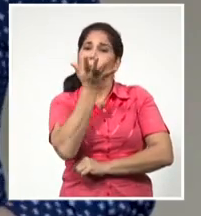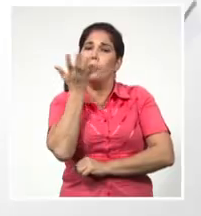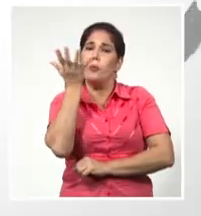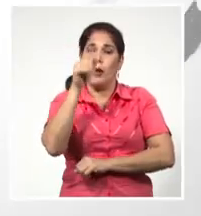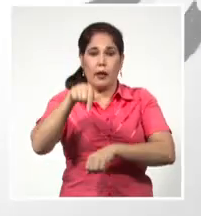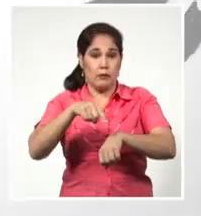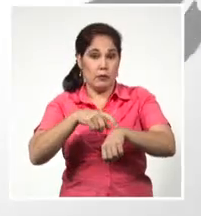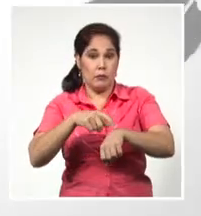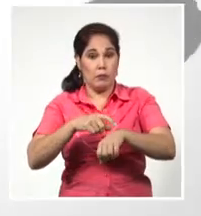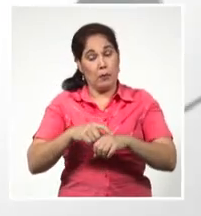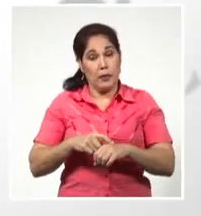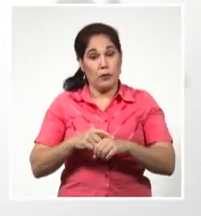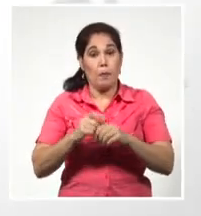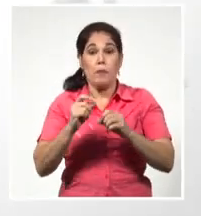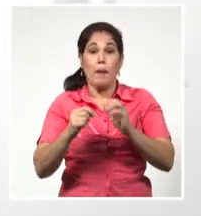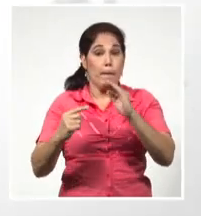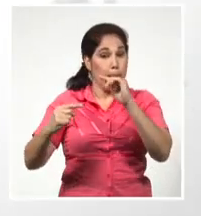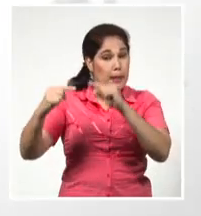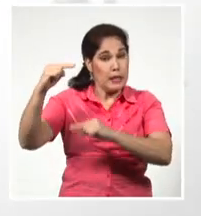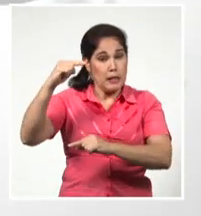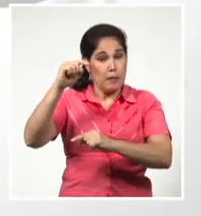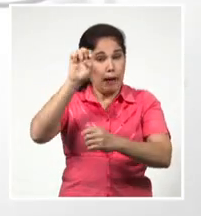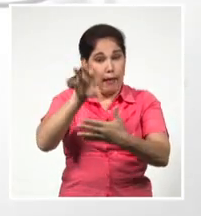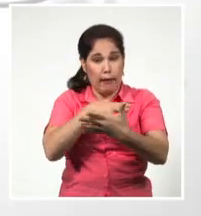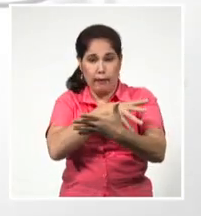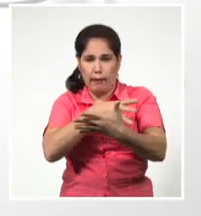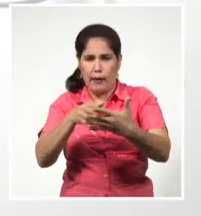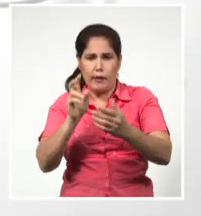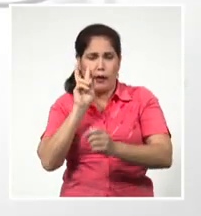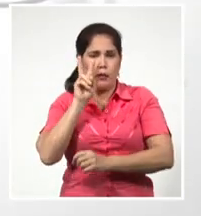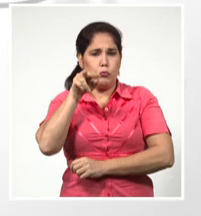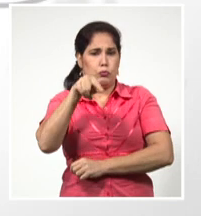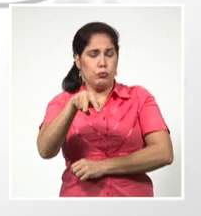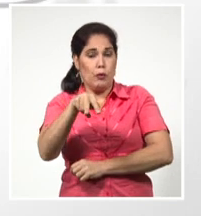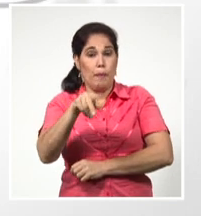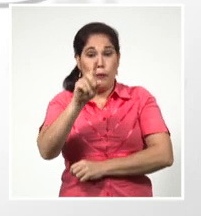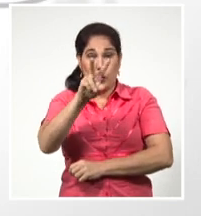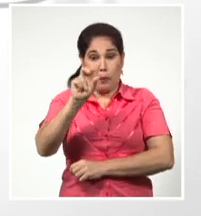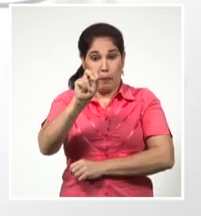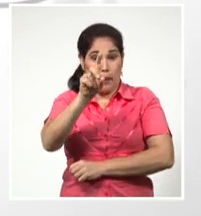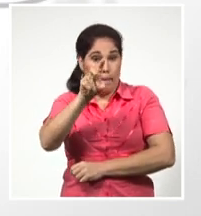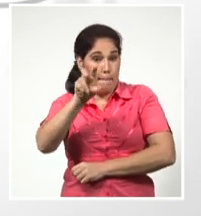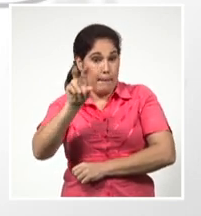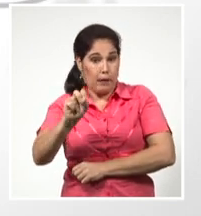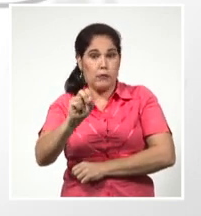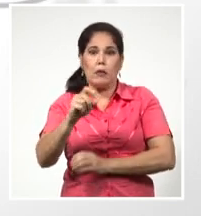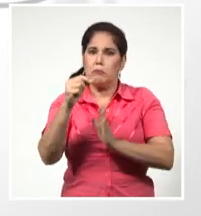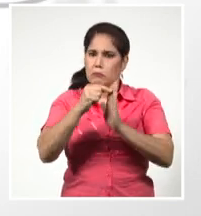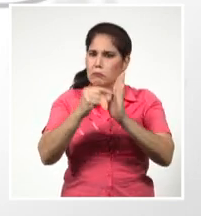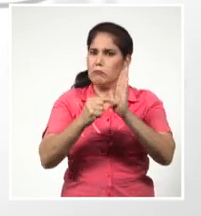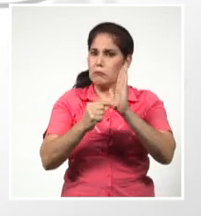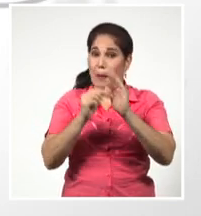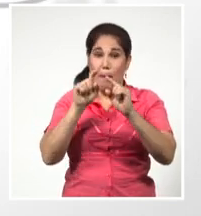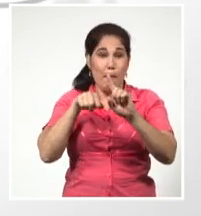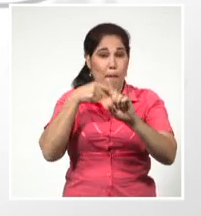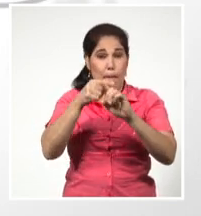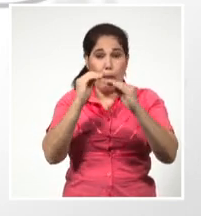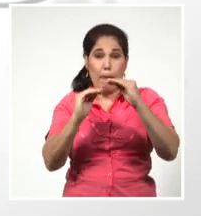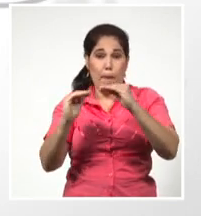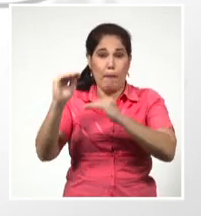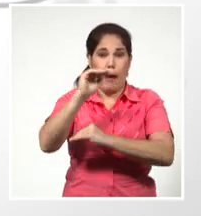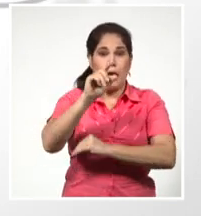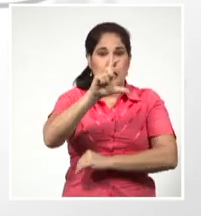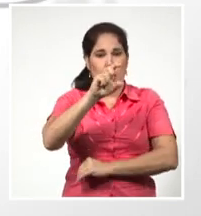momento. Según las principales estaciones de observación, este 2020 se registran niveles más altos de